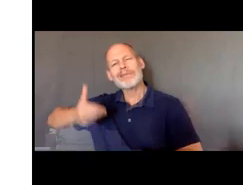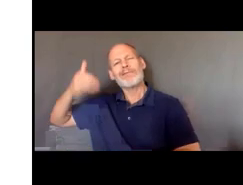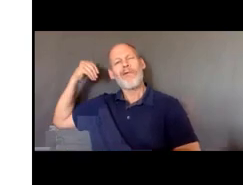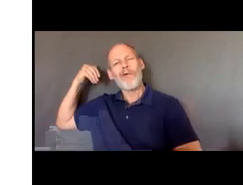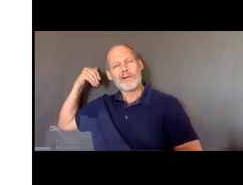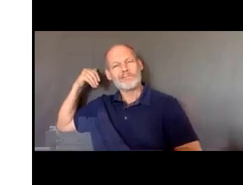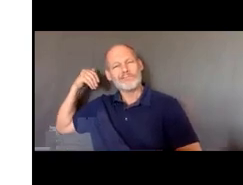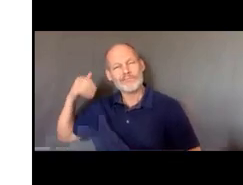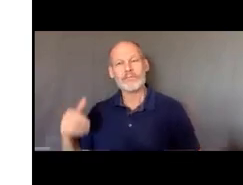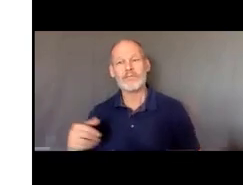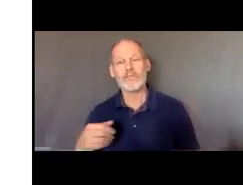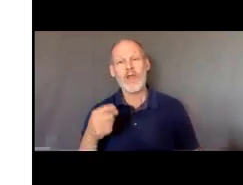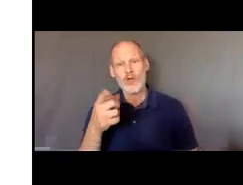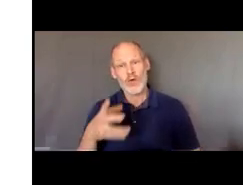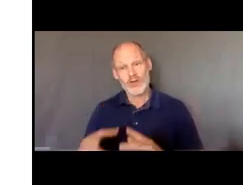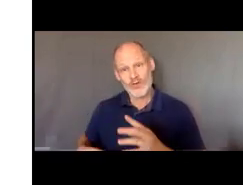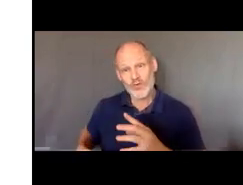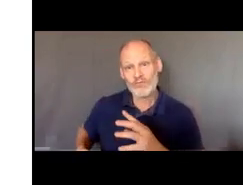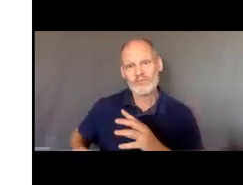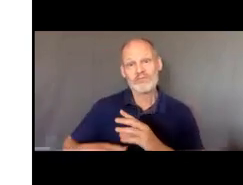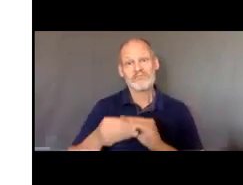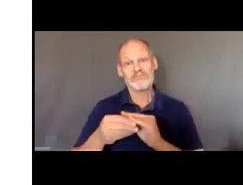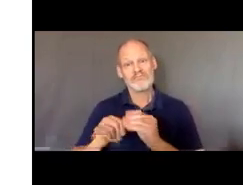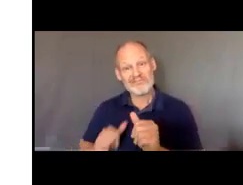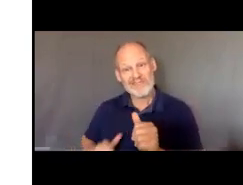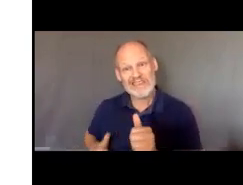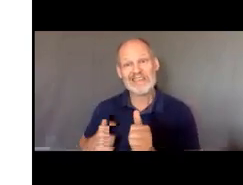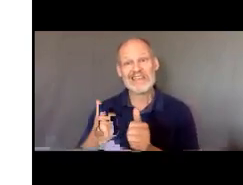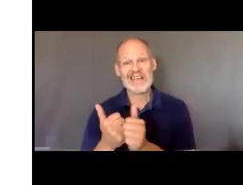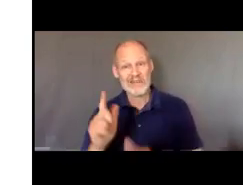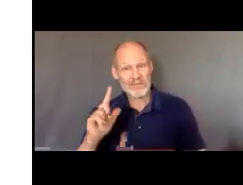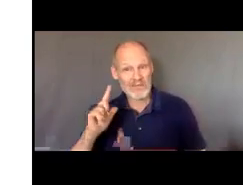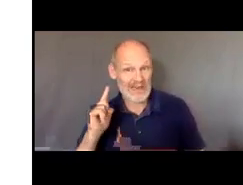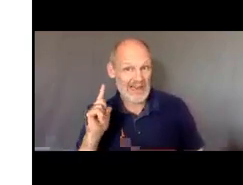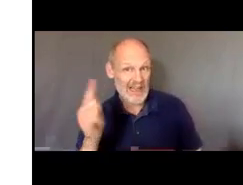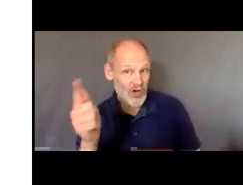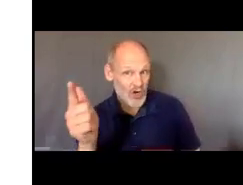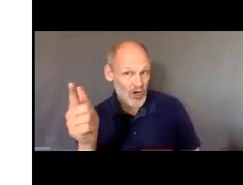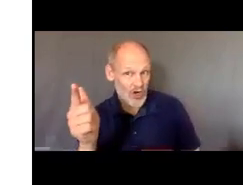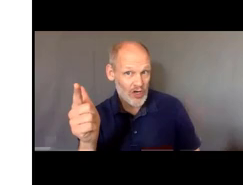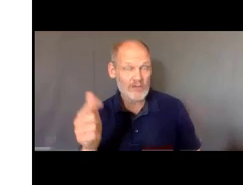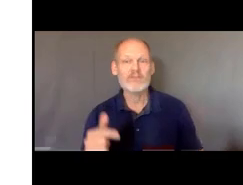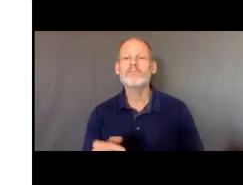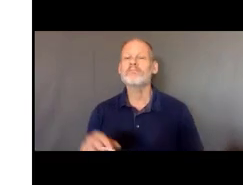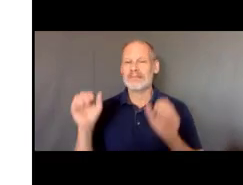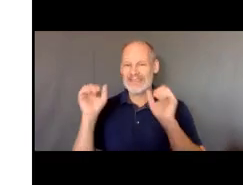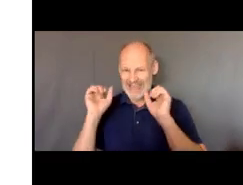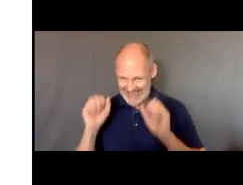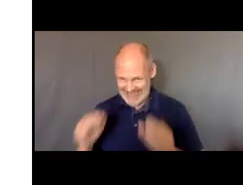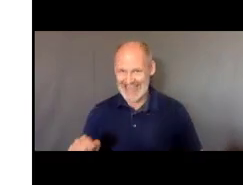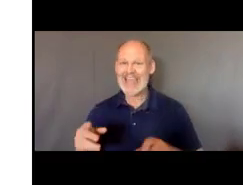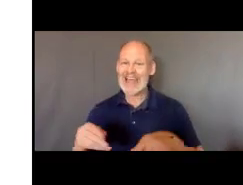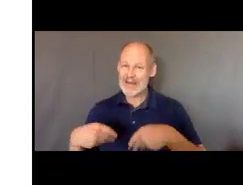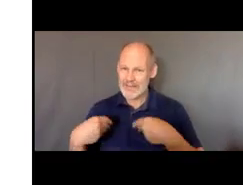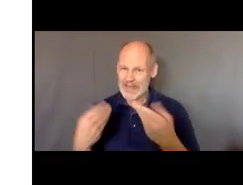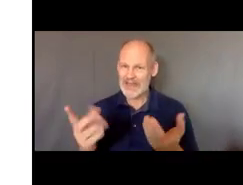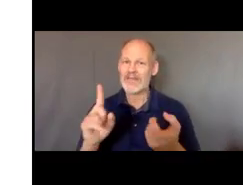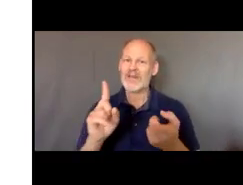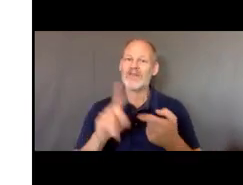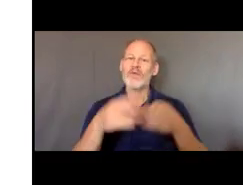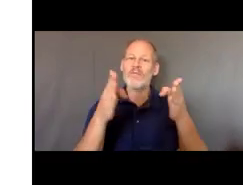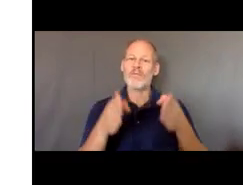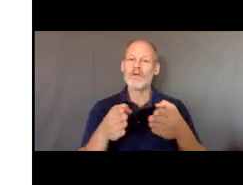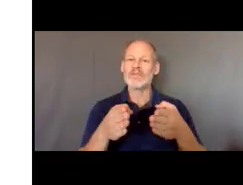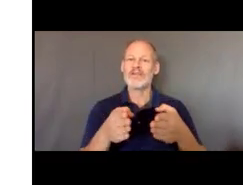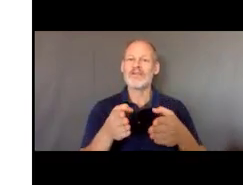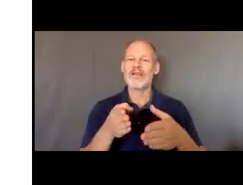años de edad esa educación compensatoria se puede dar después de los 21 pero